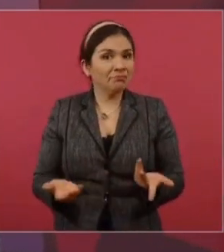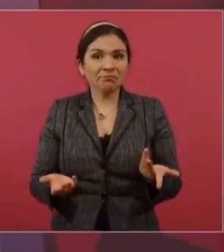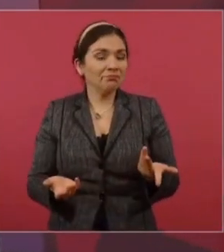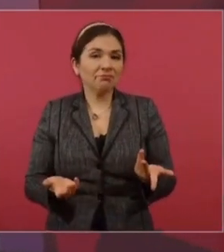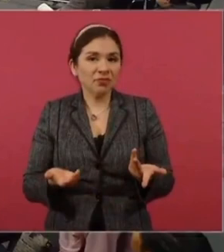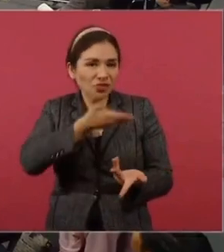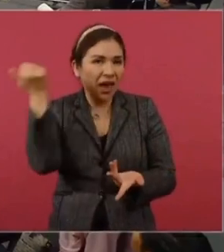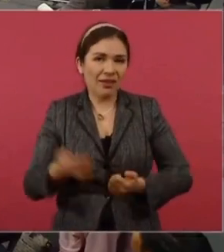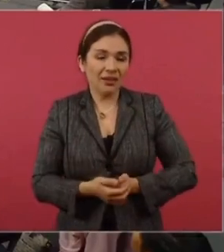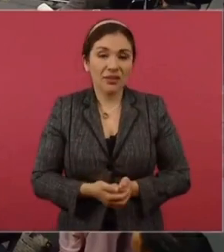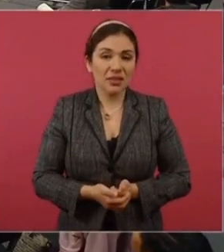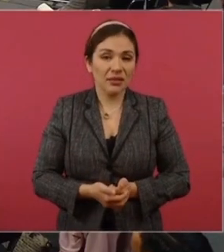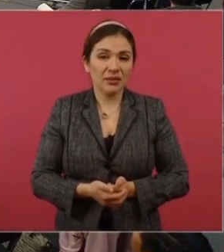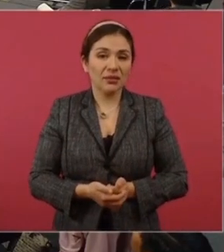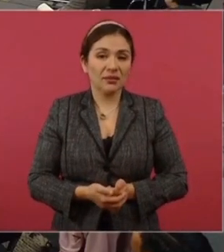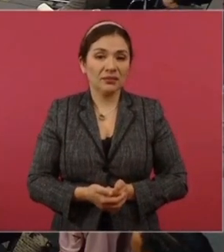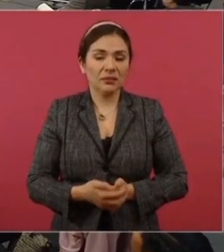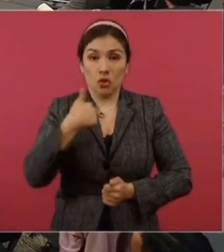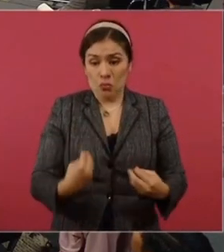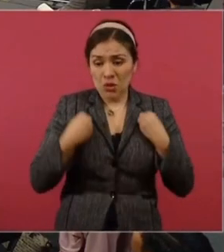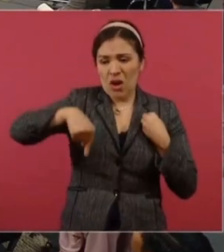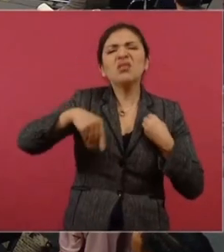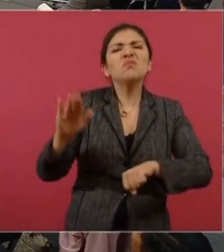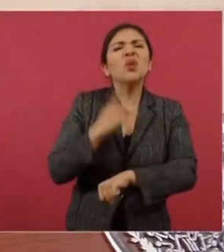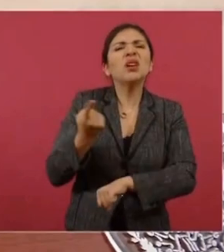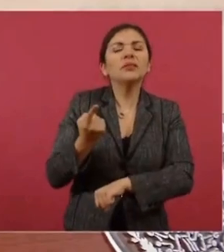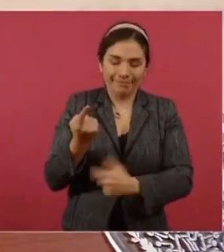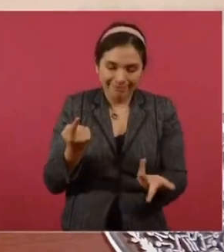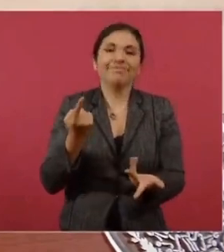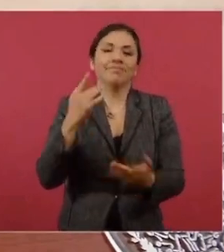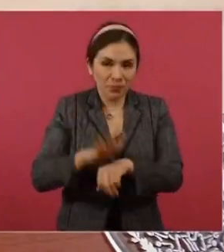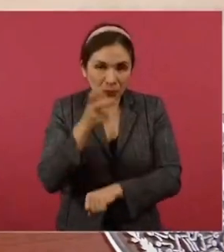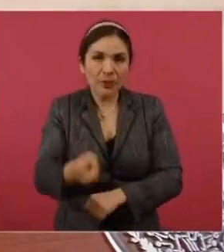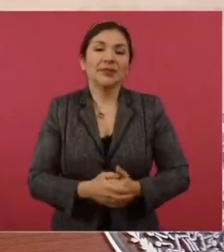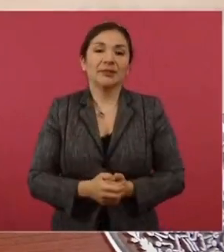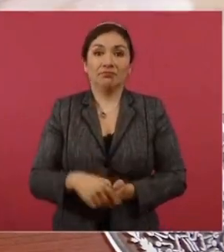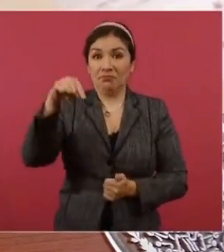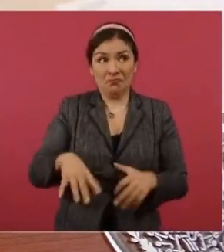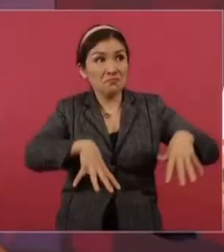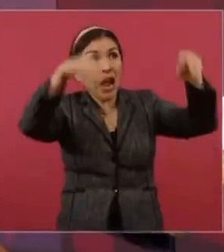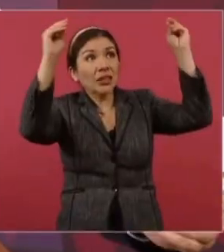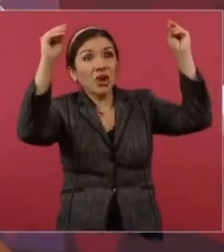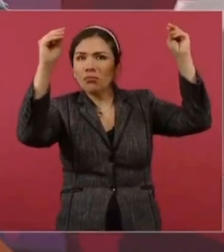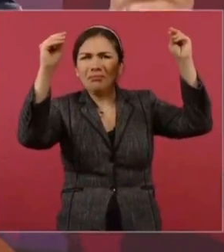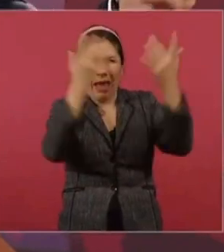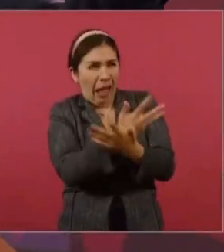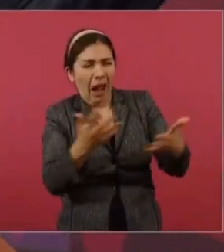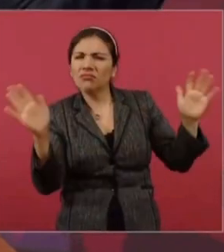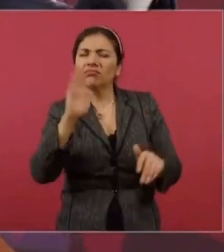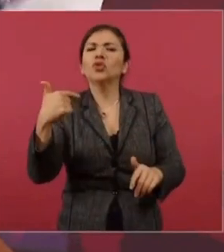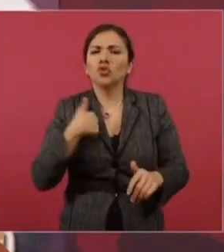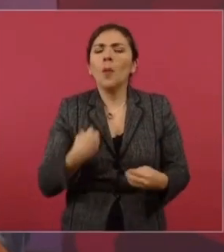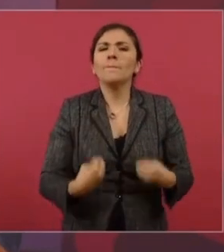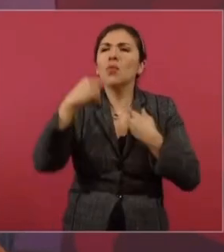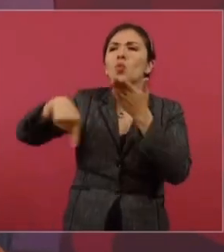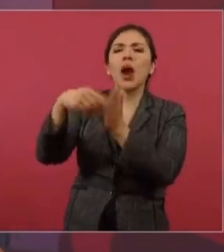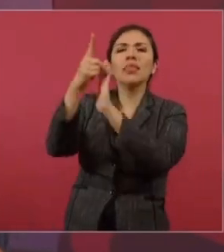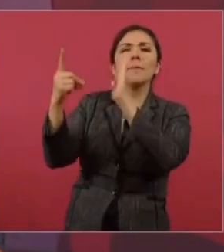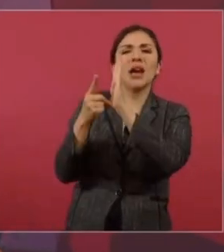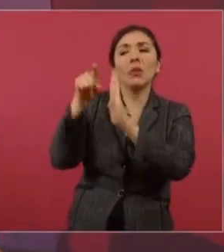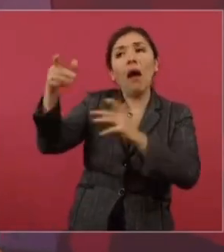No. ¿Por qué vivo aquí? Por eso. No es un palacio, vivo en un departamento. Que construyó